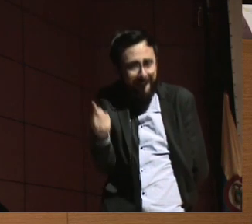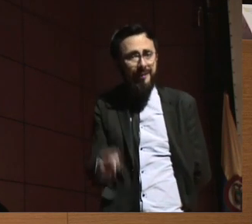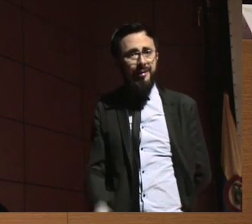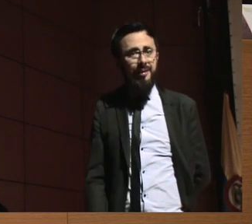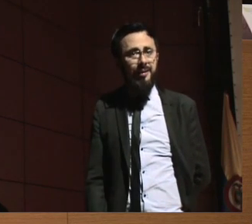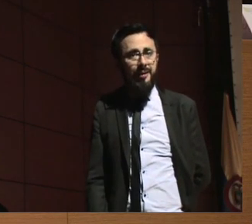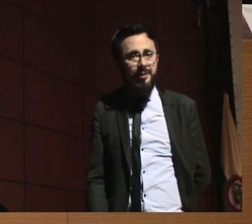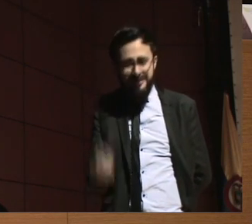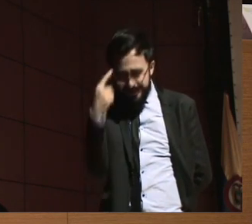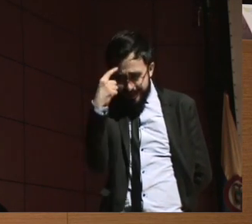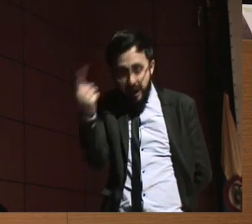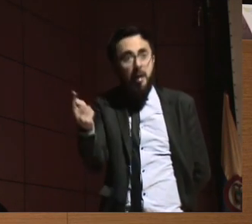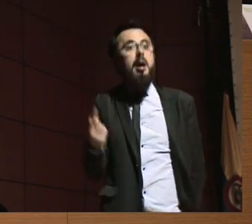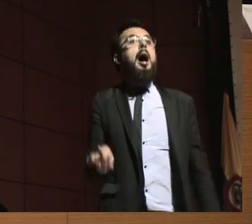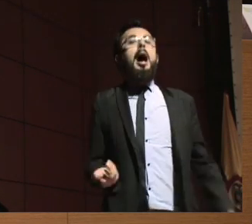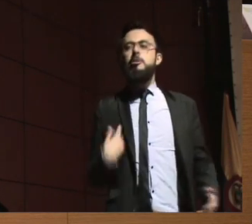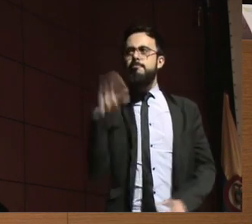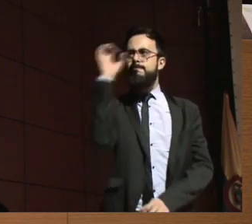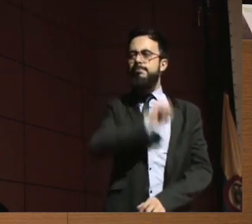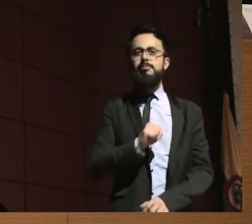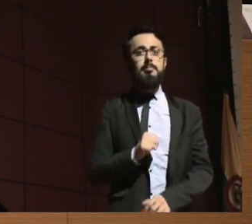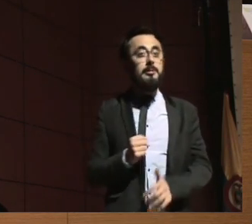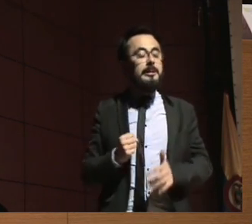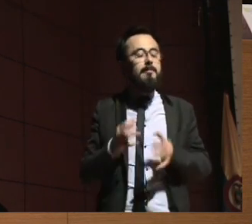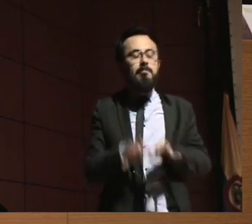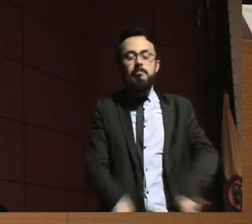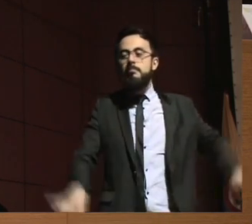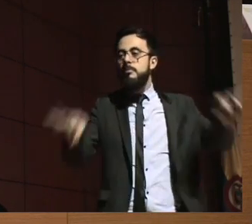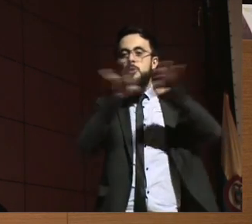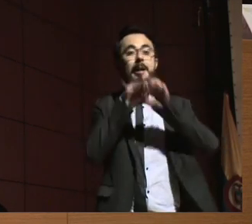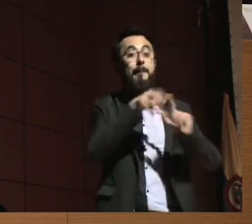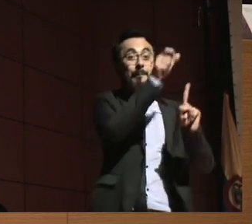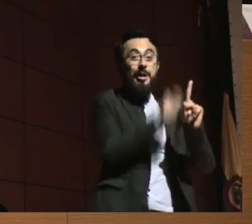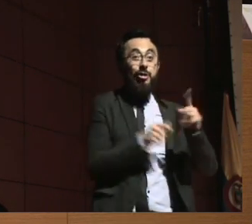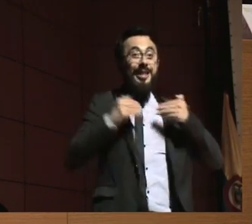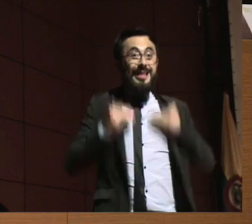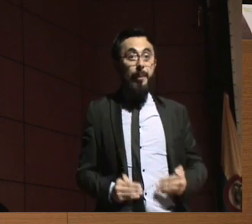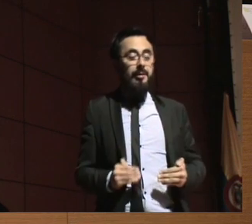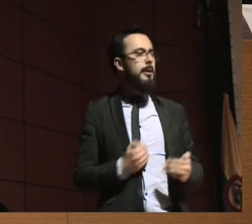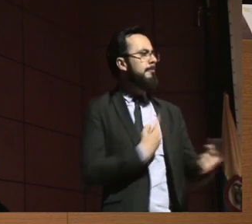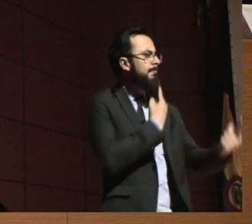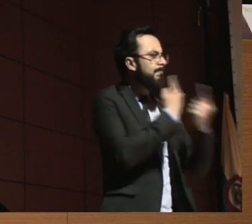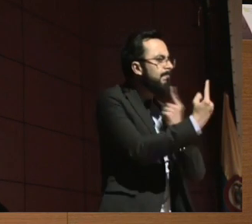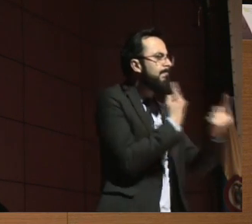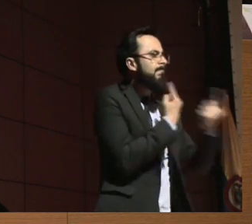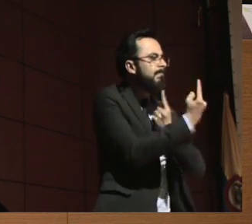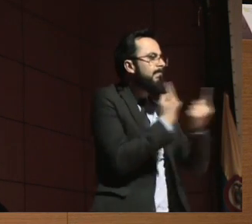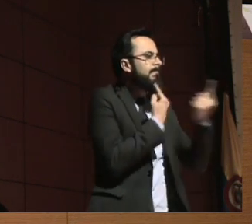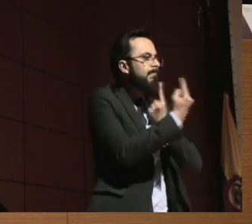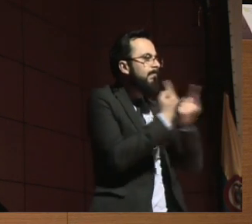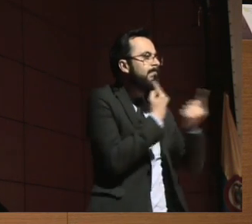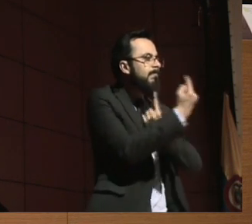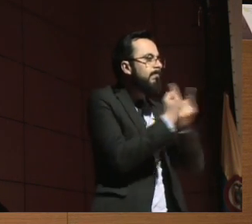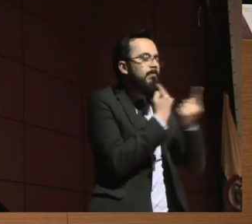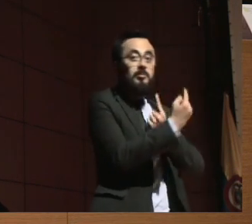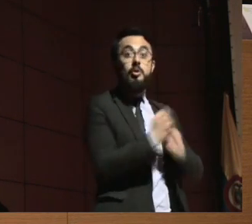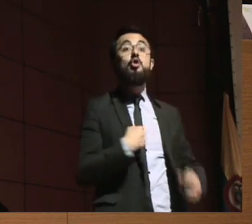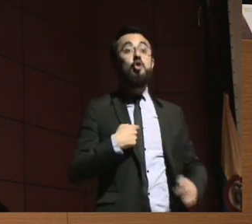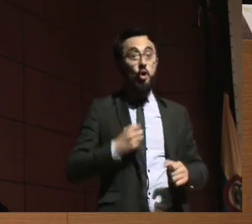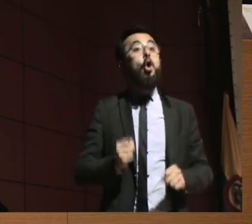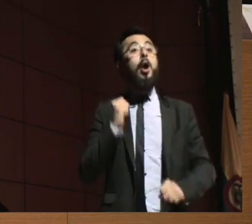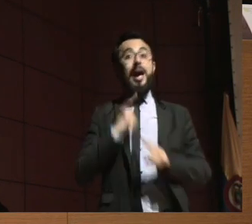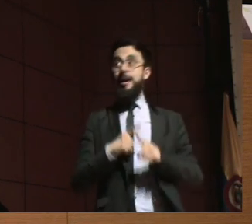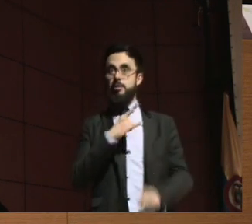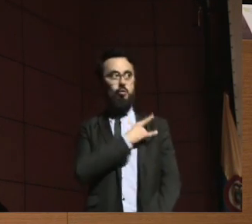nunca nadie se toma el trabajo de hablar con las personas con discapacidad. Y yo les digo, yo estudié y soy egresado de esta universidad de Derecho y yo no vi ninguna